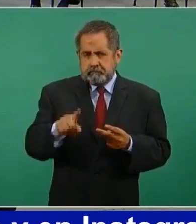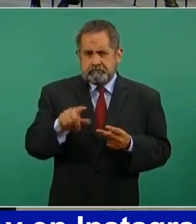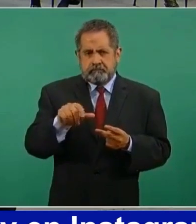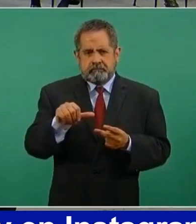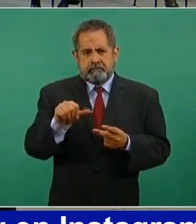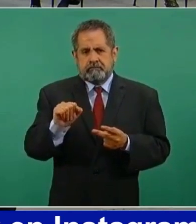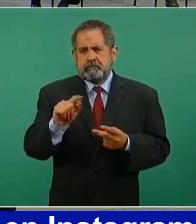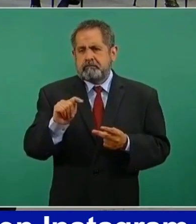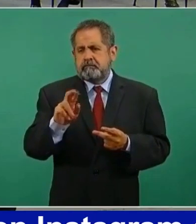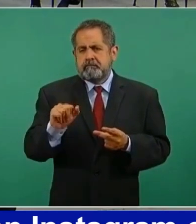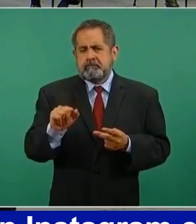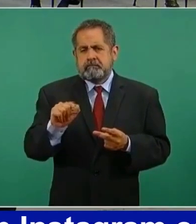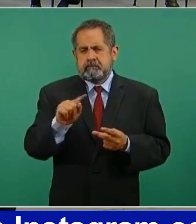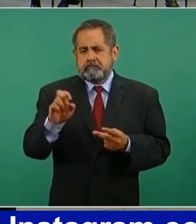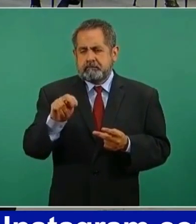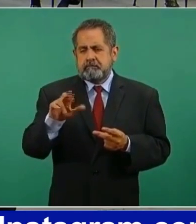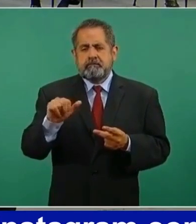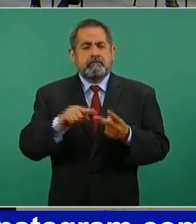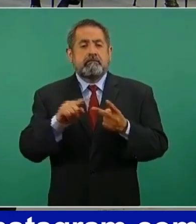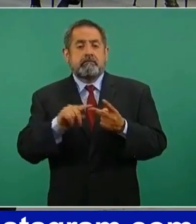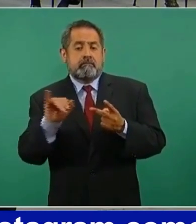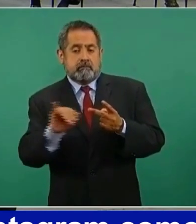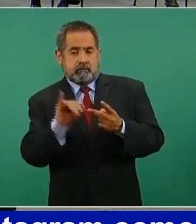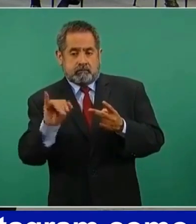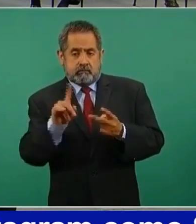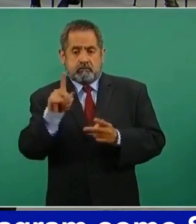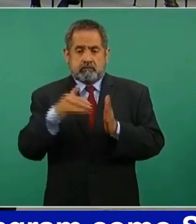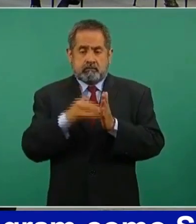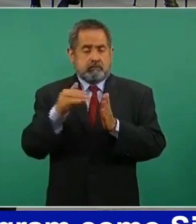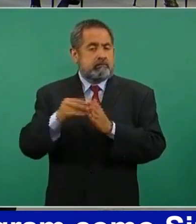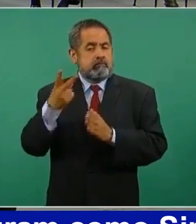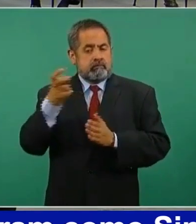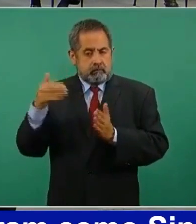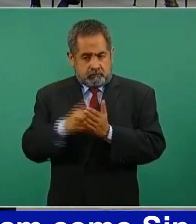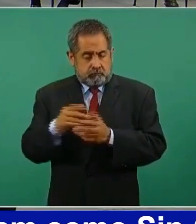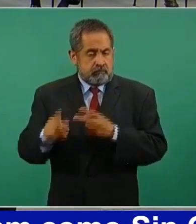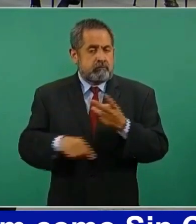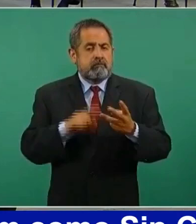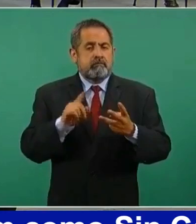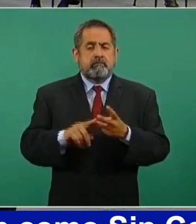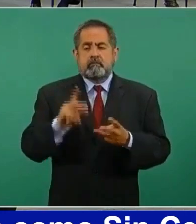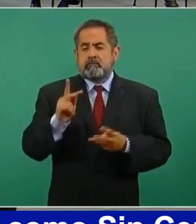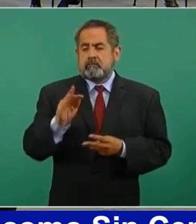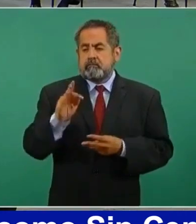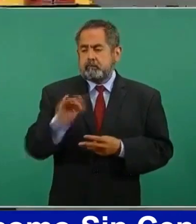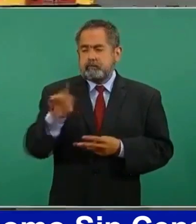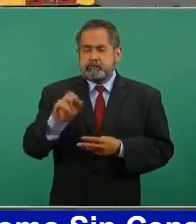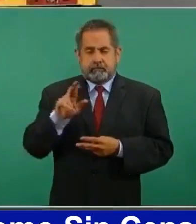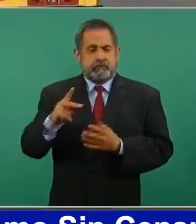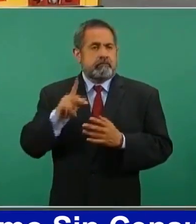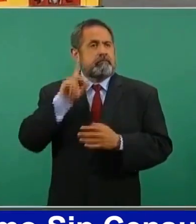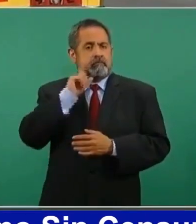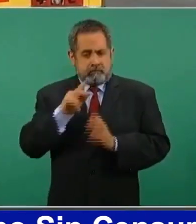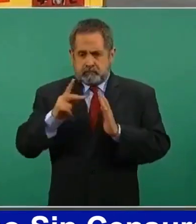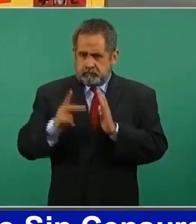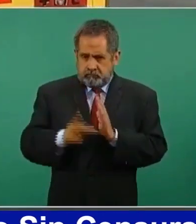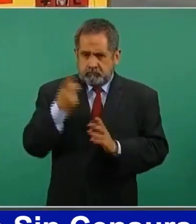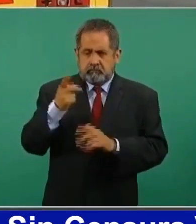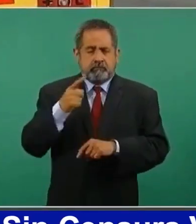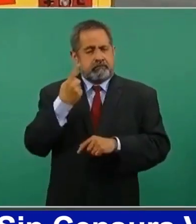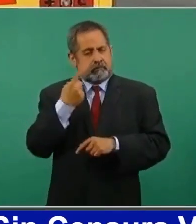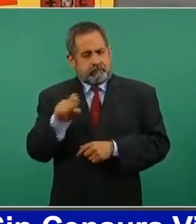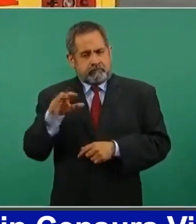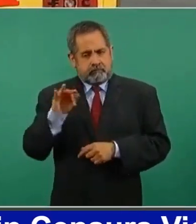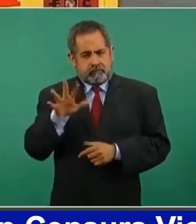llega el día jueves con 1 millón 200 mil y de Pfizer repite el día de mañana con